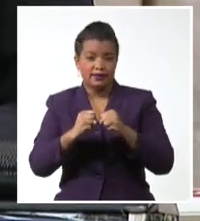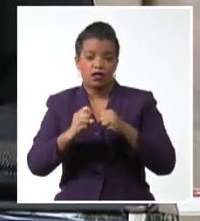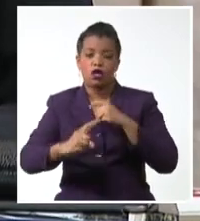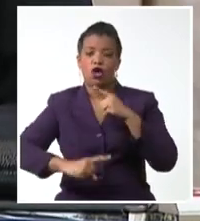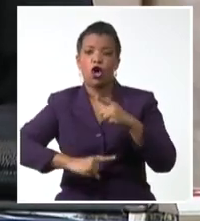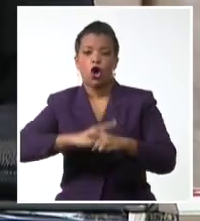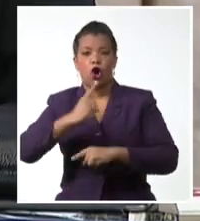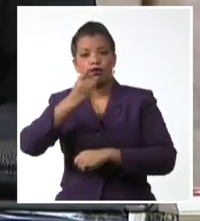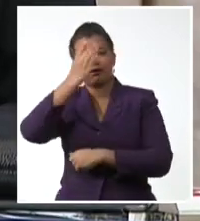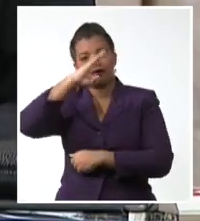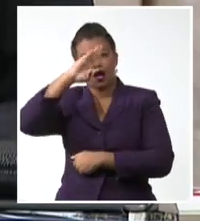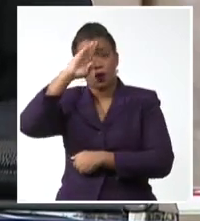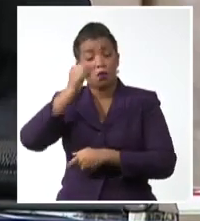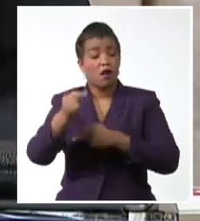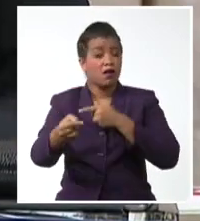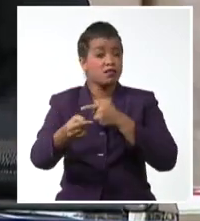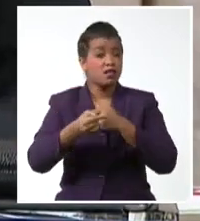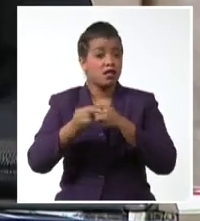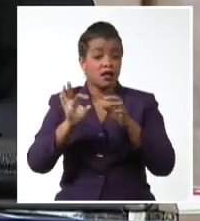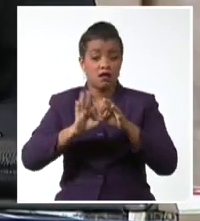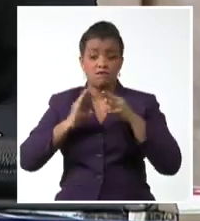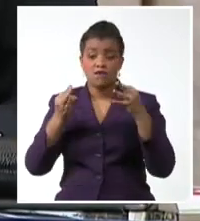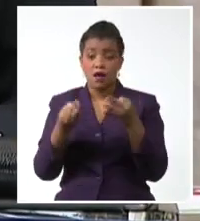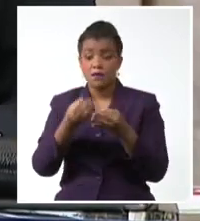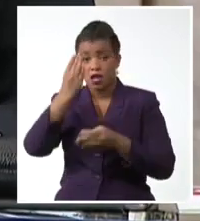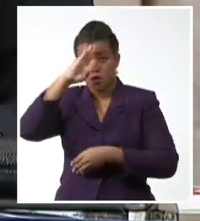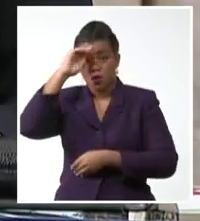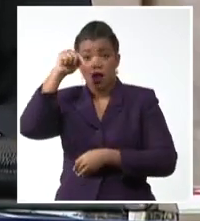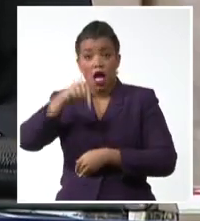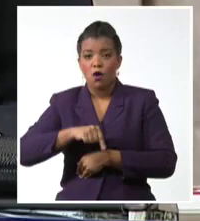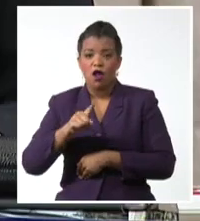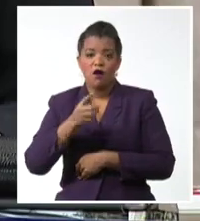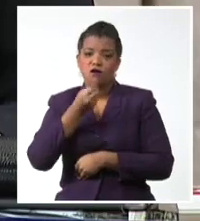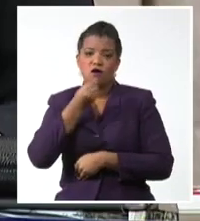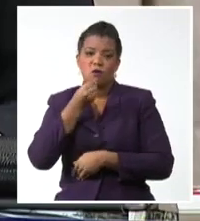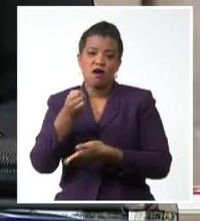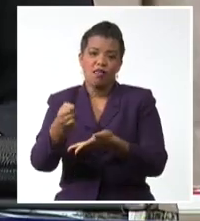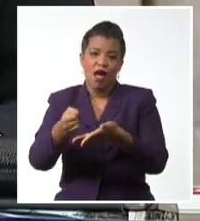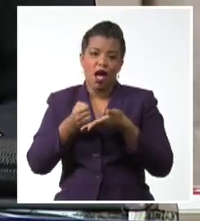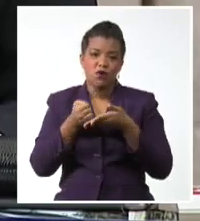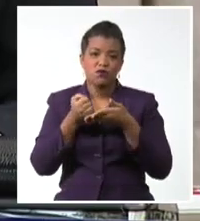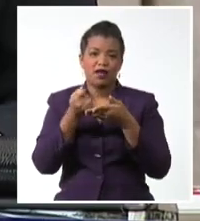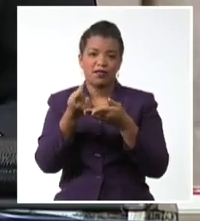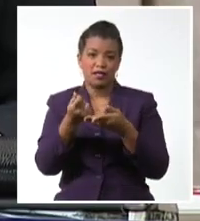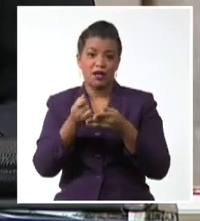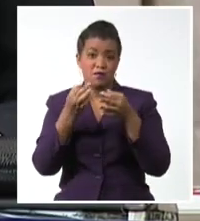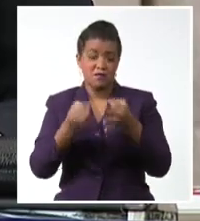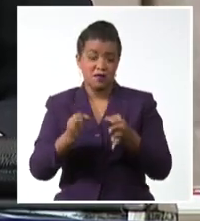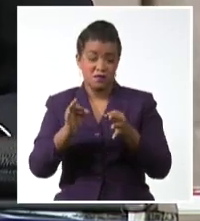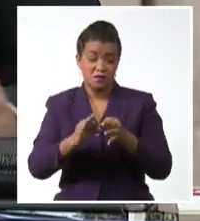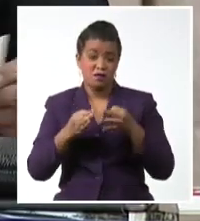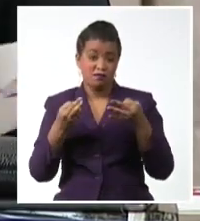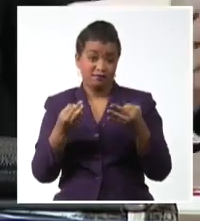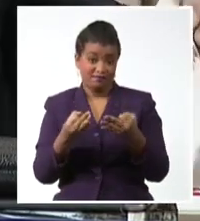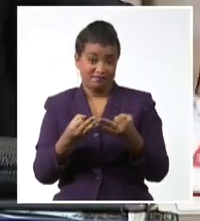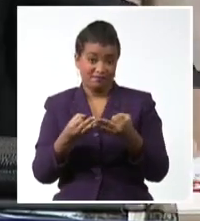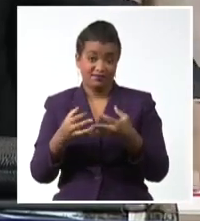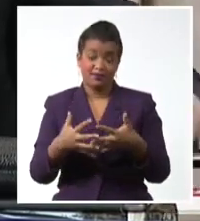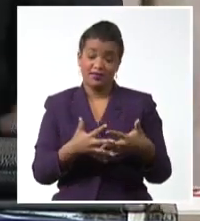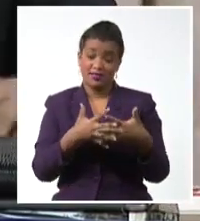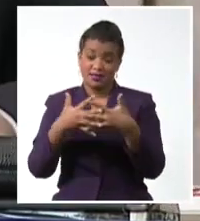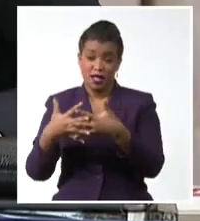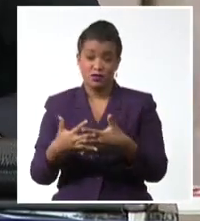en breve la familia cubana será privada de recibir remesas desde la nación donde reside el mayor grupo